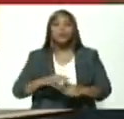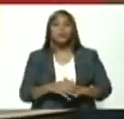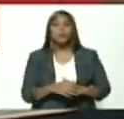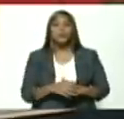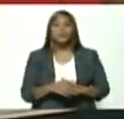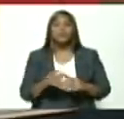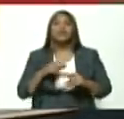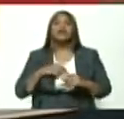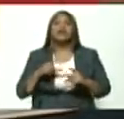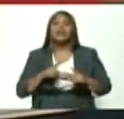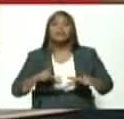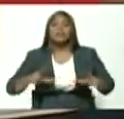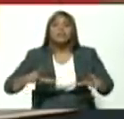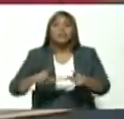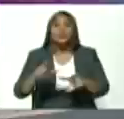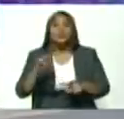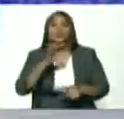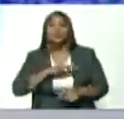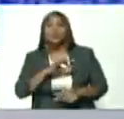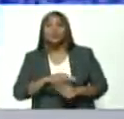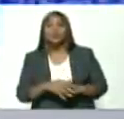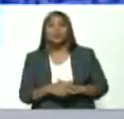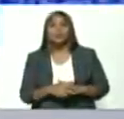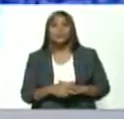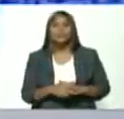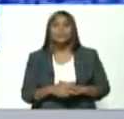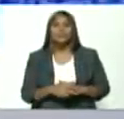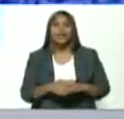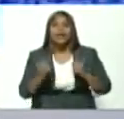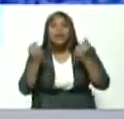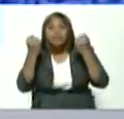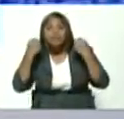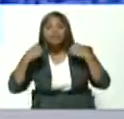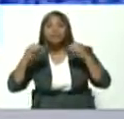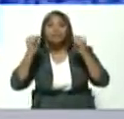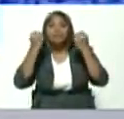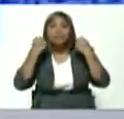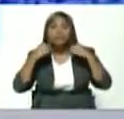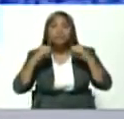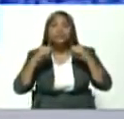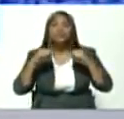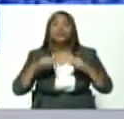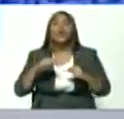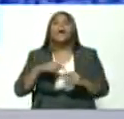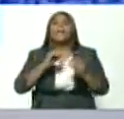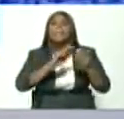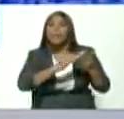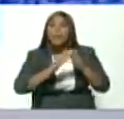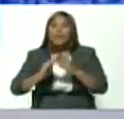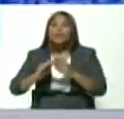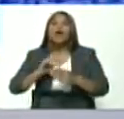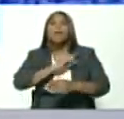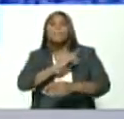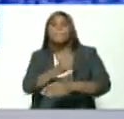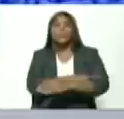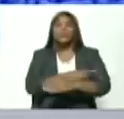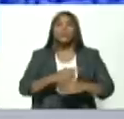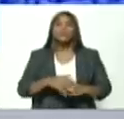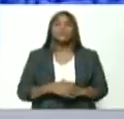territorial y social para el ejercicio del poder popular es una de las tareas